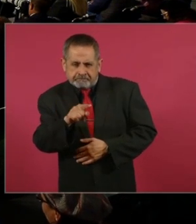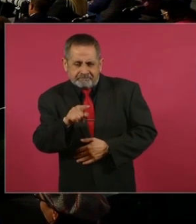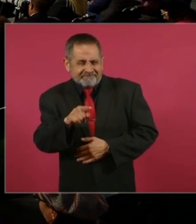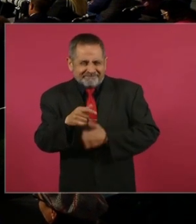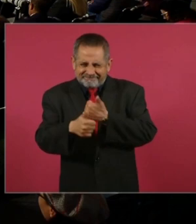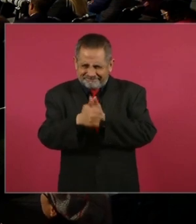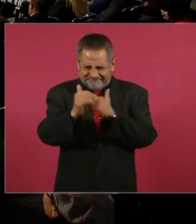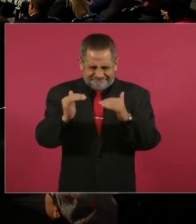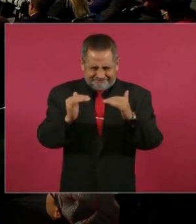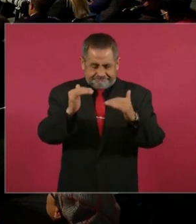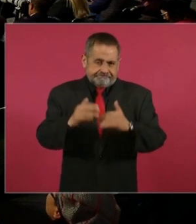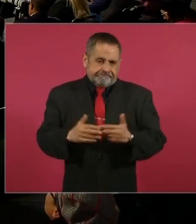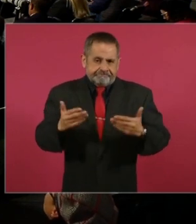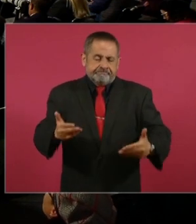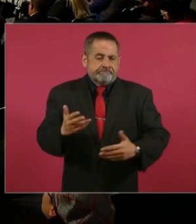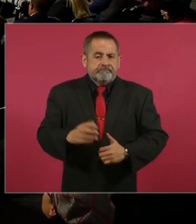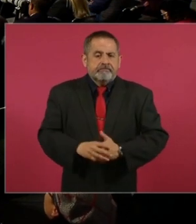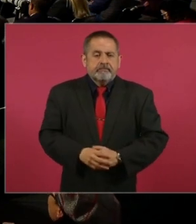Y adelante.